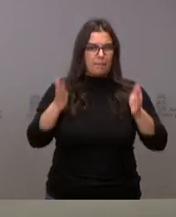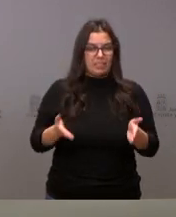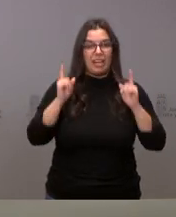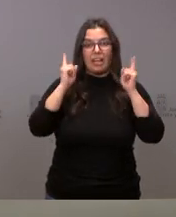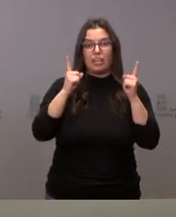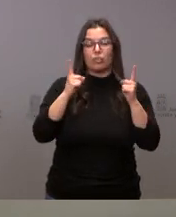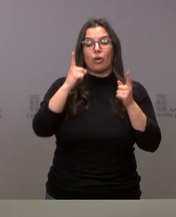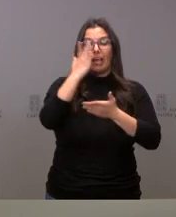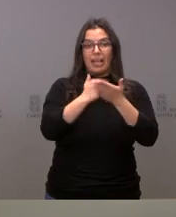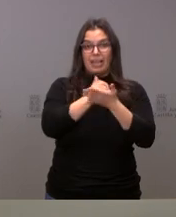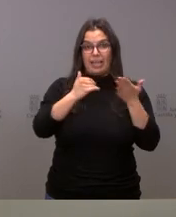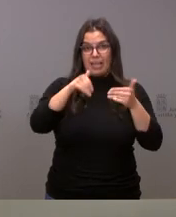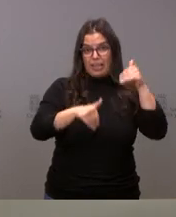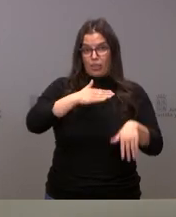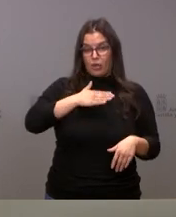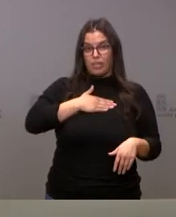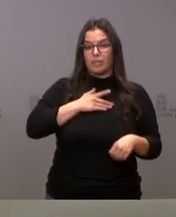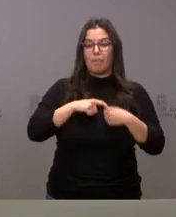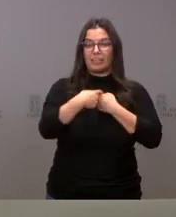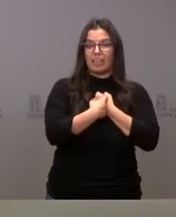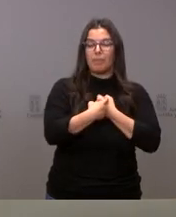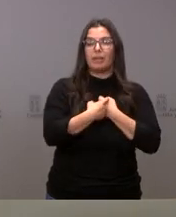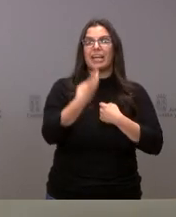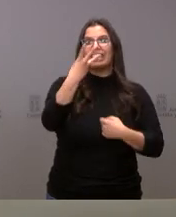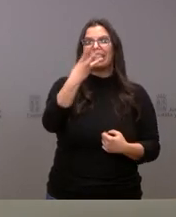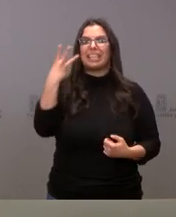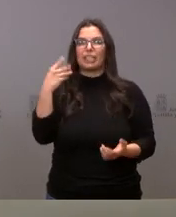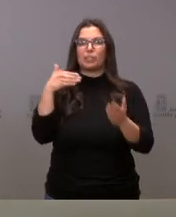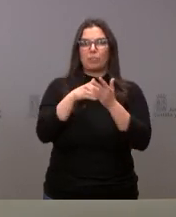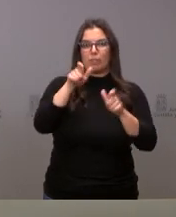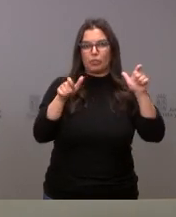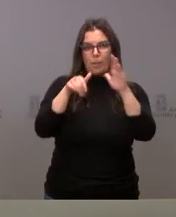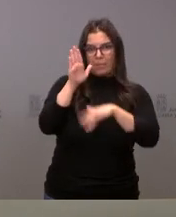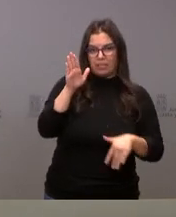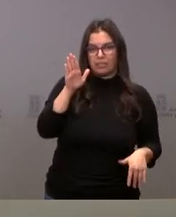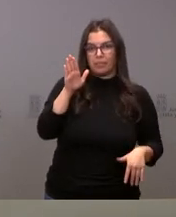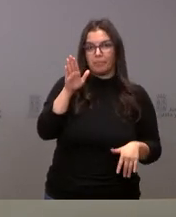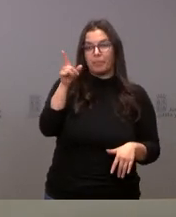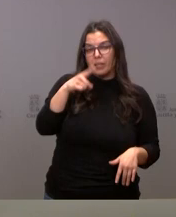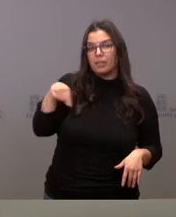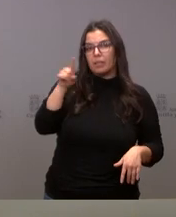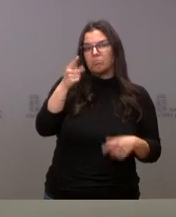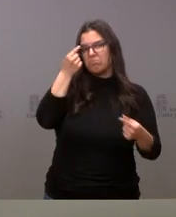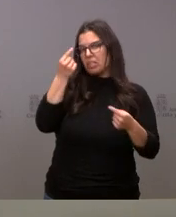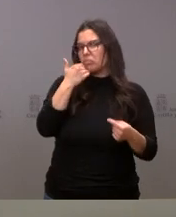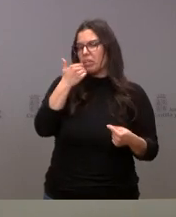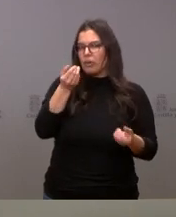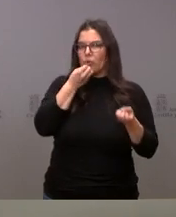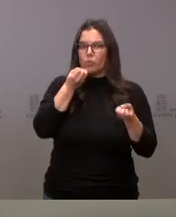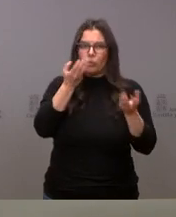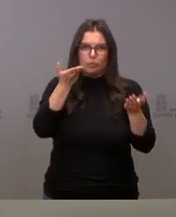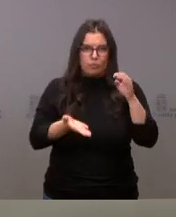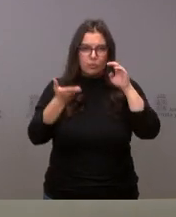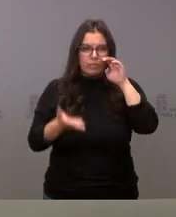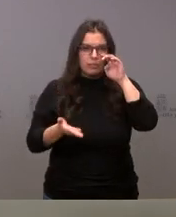elecciones autonómicas van a participar en este proceso más de 33.000 personas, de las cuales daré algún dato importante.